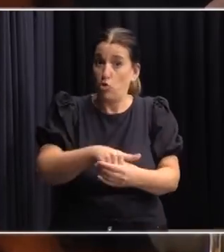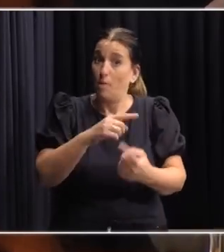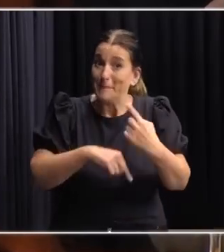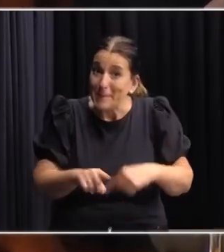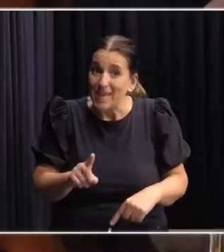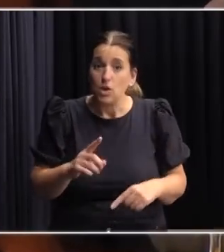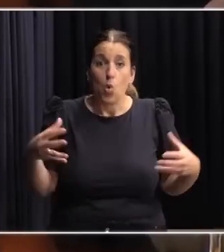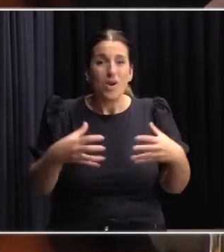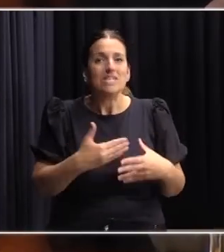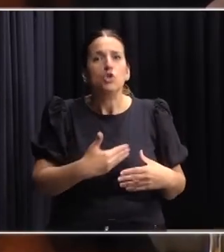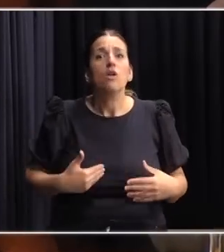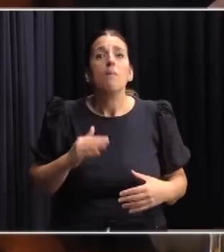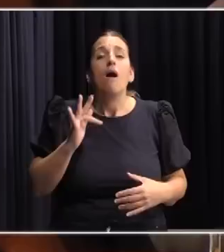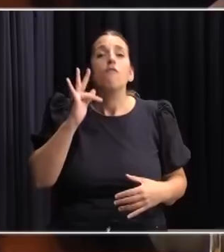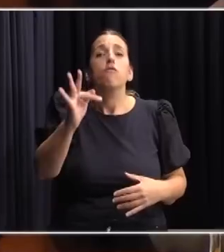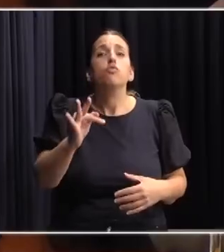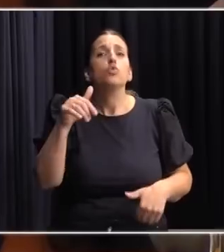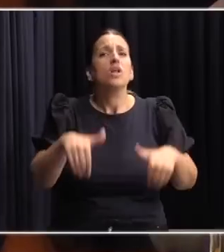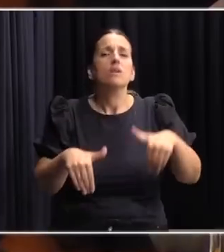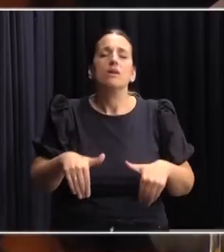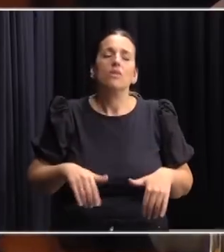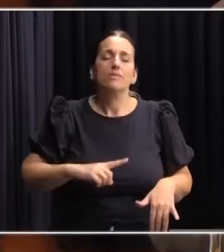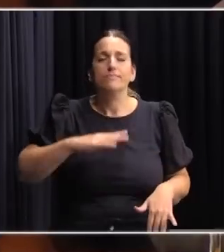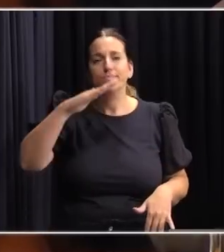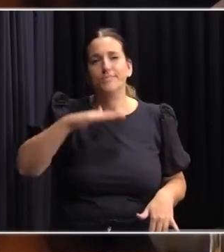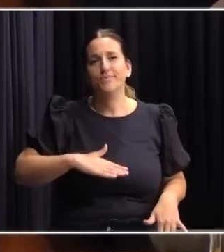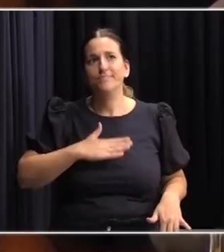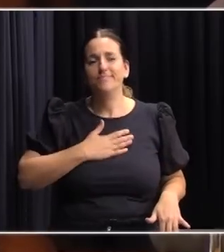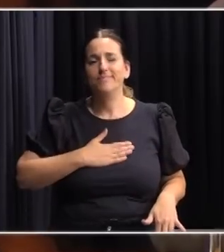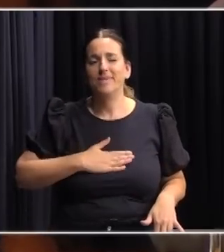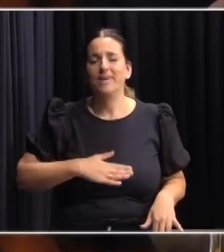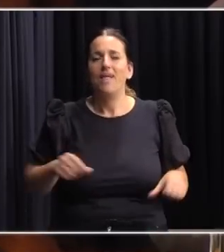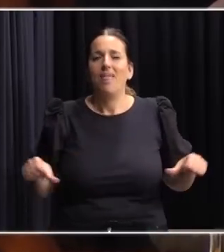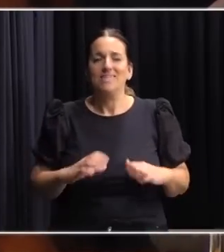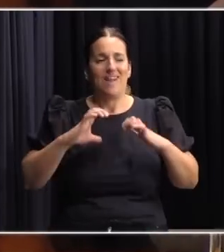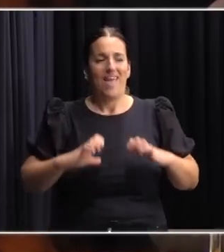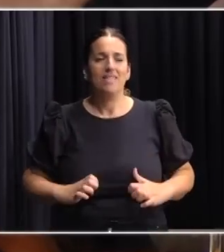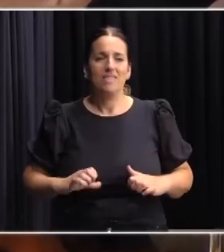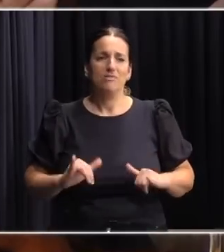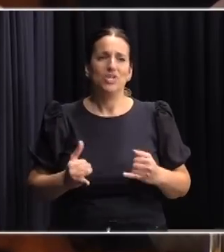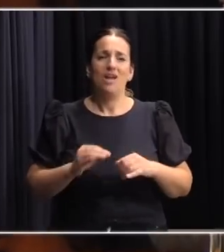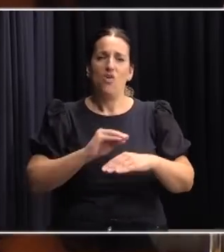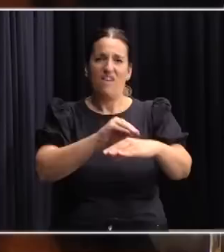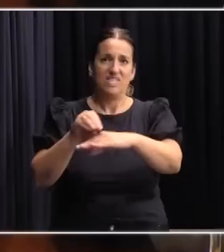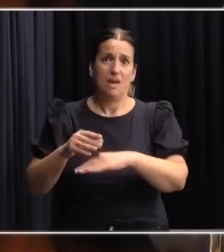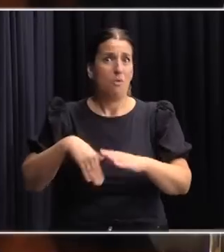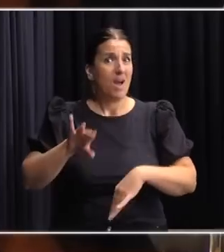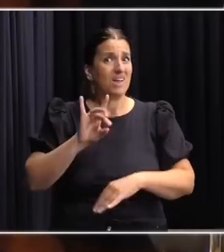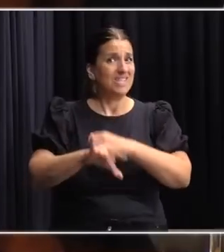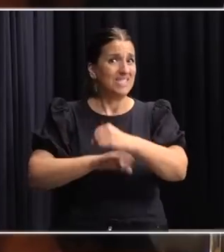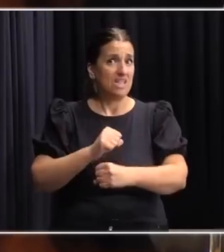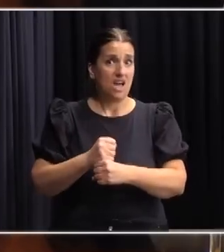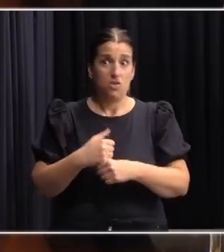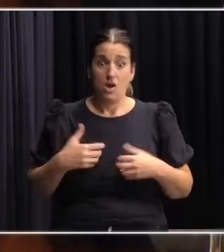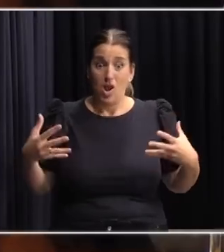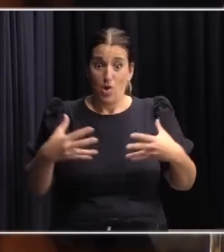La coalición va a llegar al próximo proceso electoral con la tranquilidad de haber cumplido con el deber ético de algo que se anuncia hace más de 15 años y que llegó a la